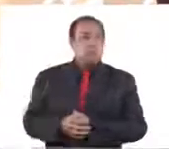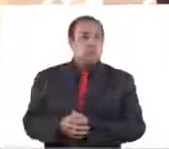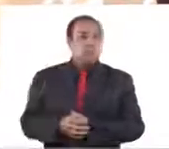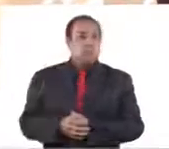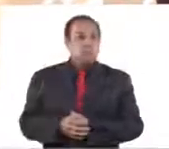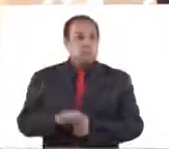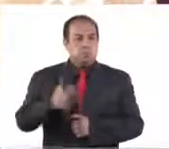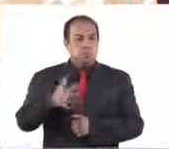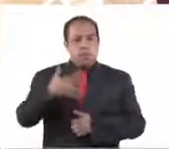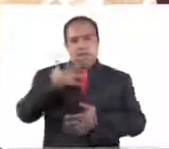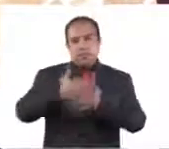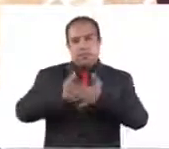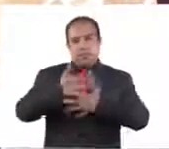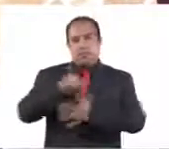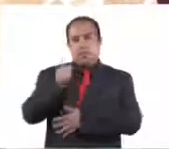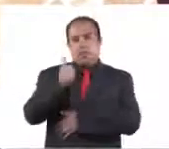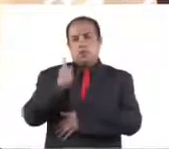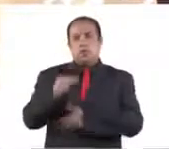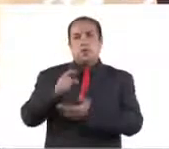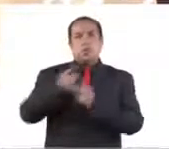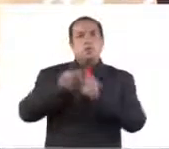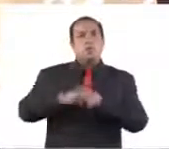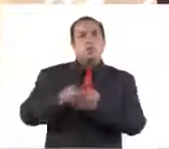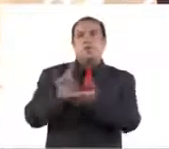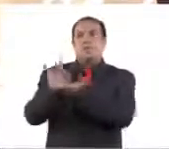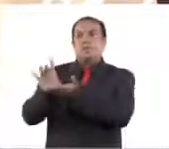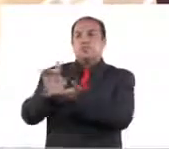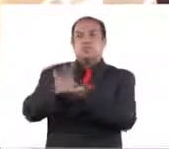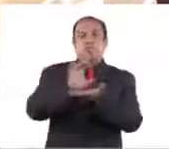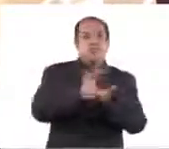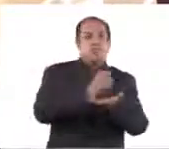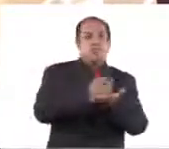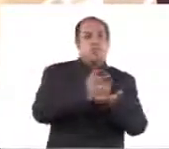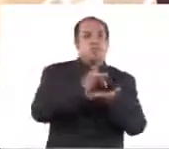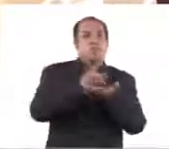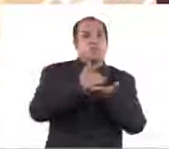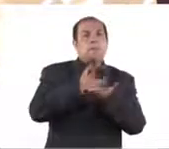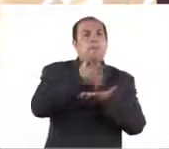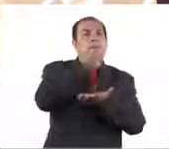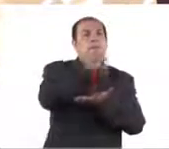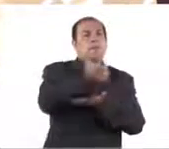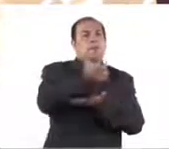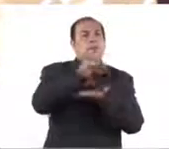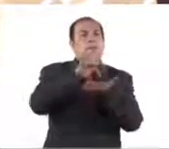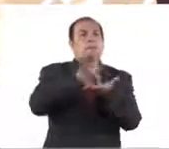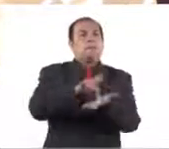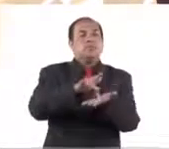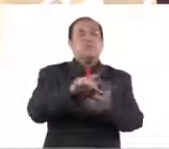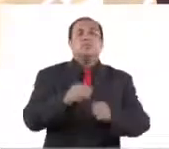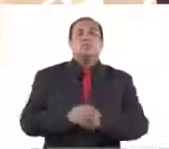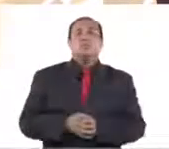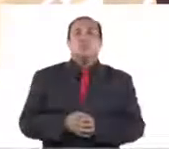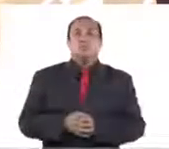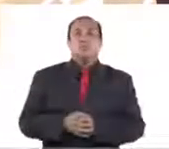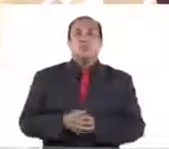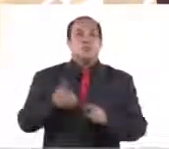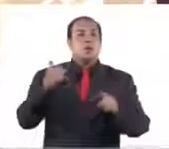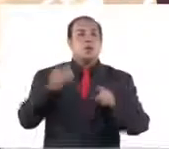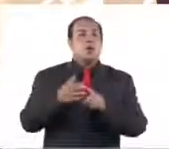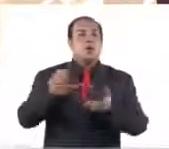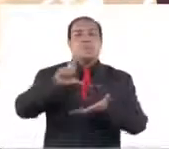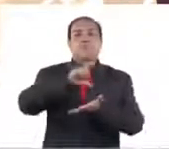15 de agosto, se va a empezar a dispersar el apoyo para uniformes y útiles escolares.